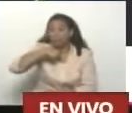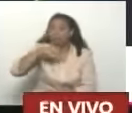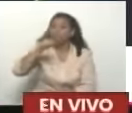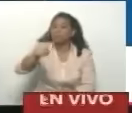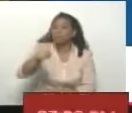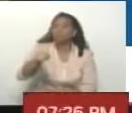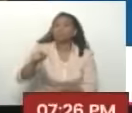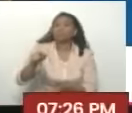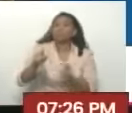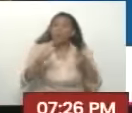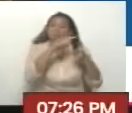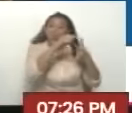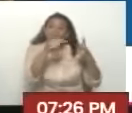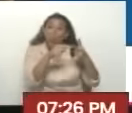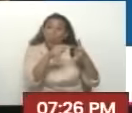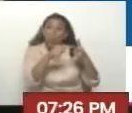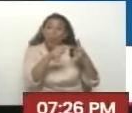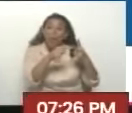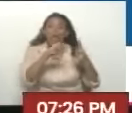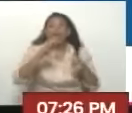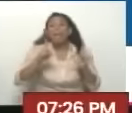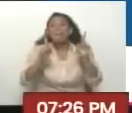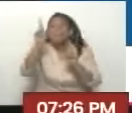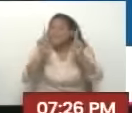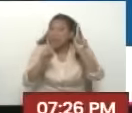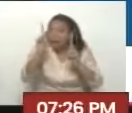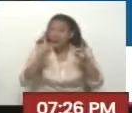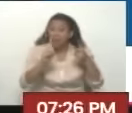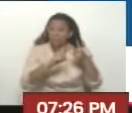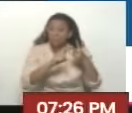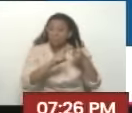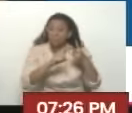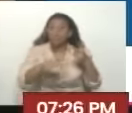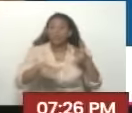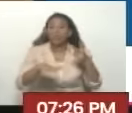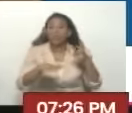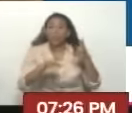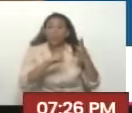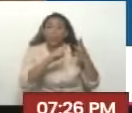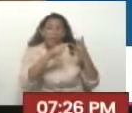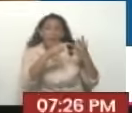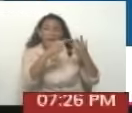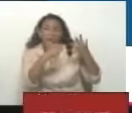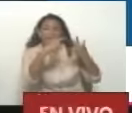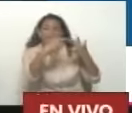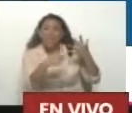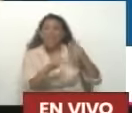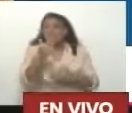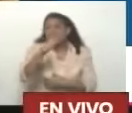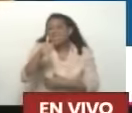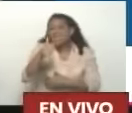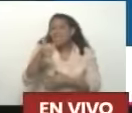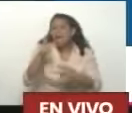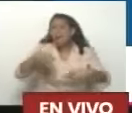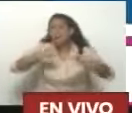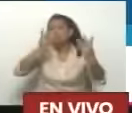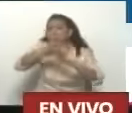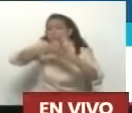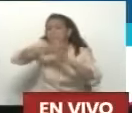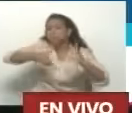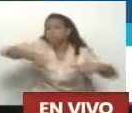Dos reuniones en Milán Y como diez videoconferencias